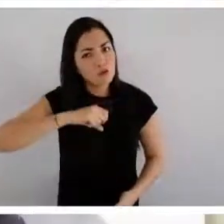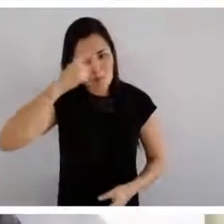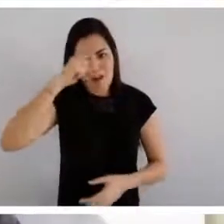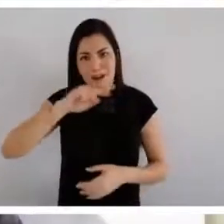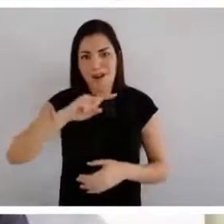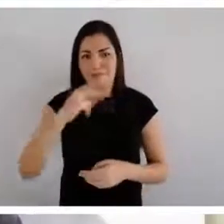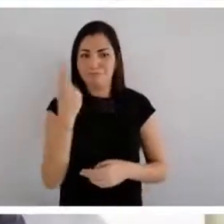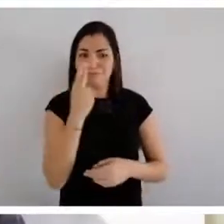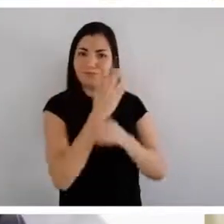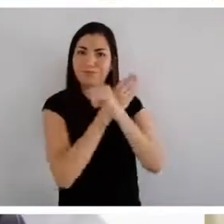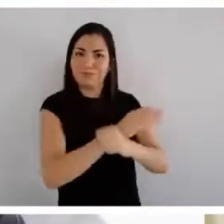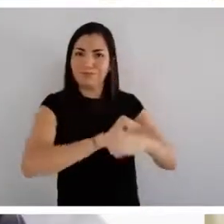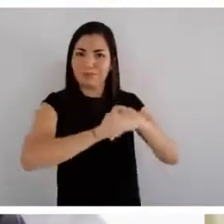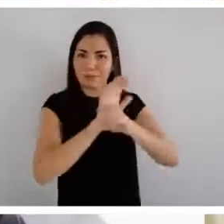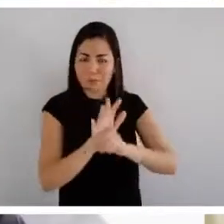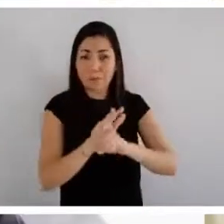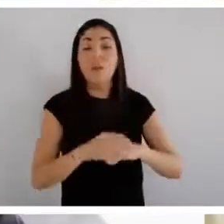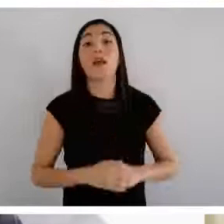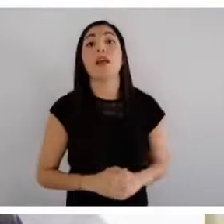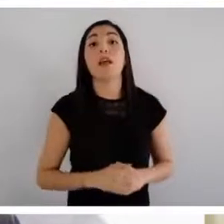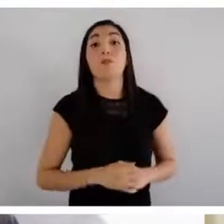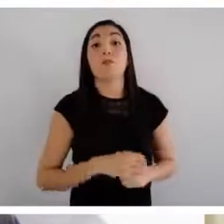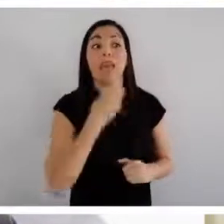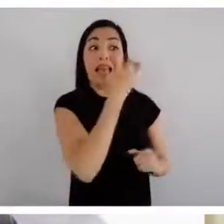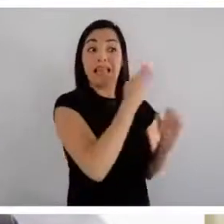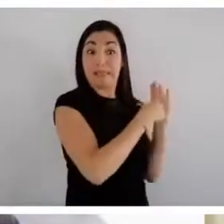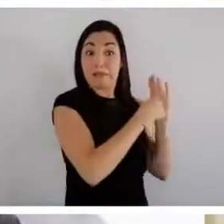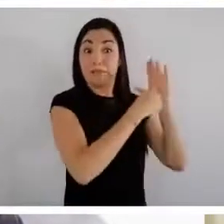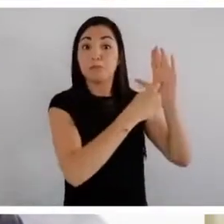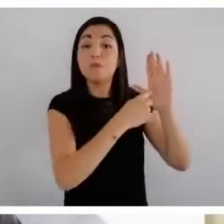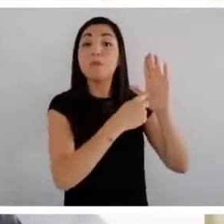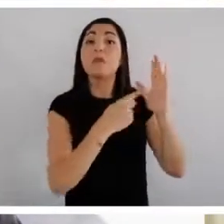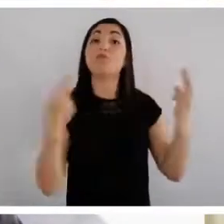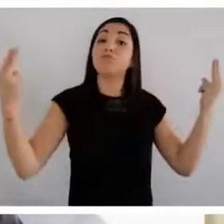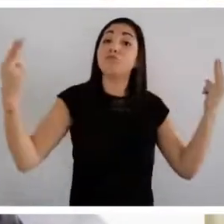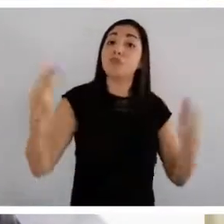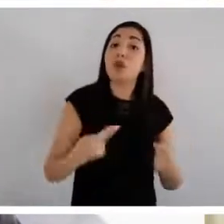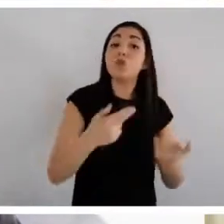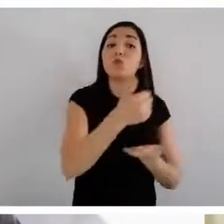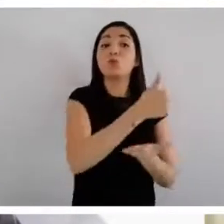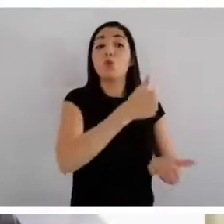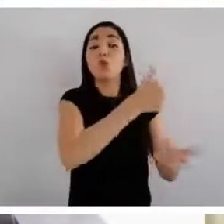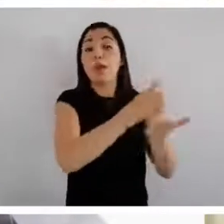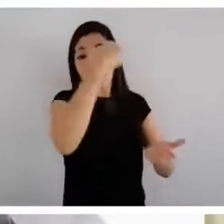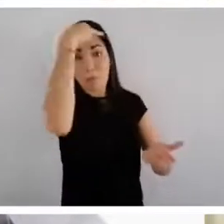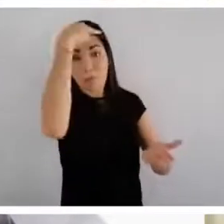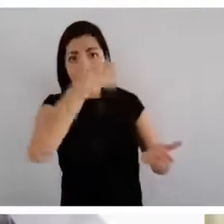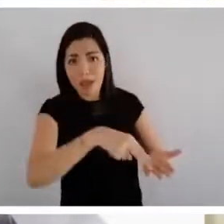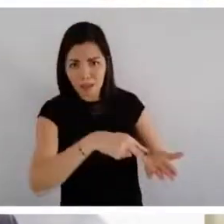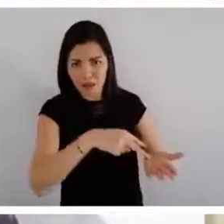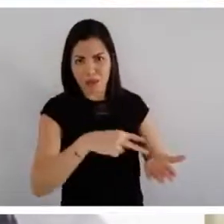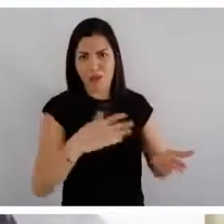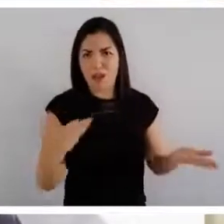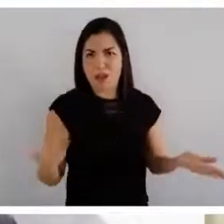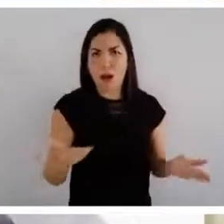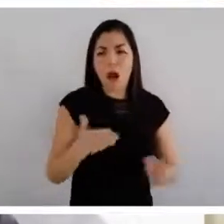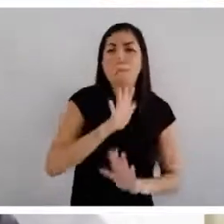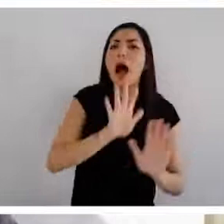hecho para enfrentar el coronavirus. En este reporte, el subsecretario decidió hablar a nombre de la Ciudad de México para presumir con bombo y platillo lo que ahí se ha hecho,